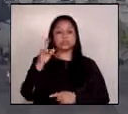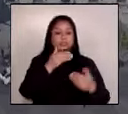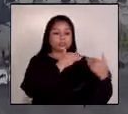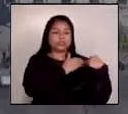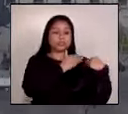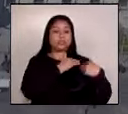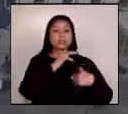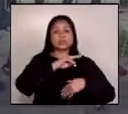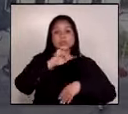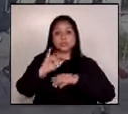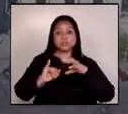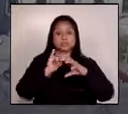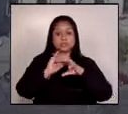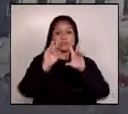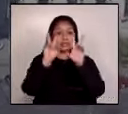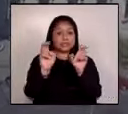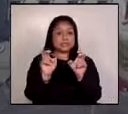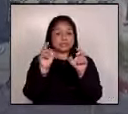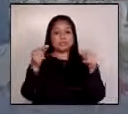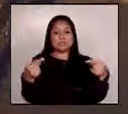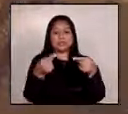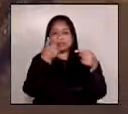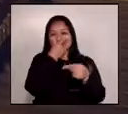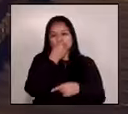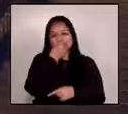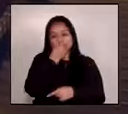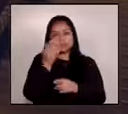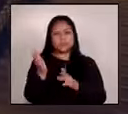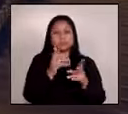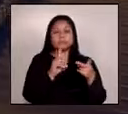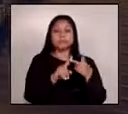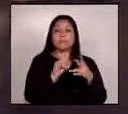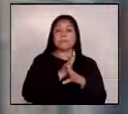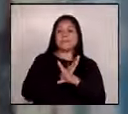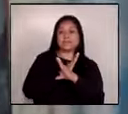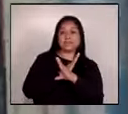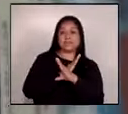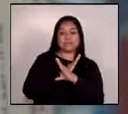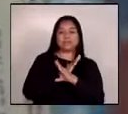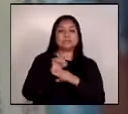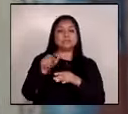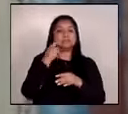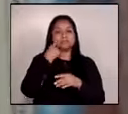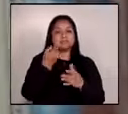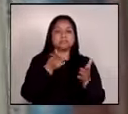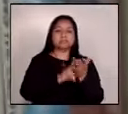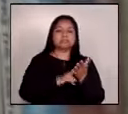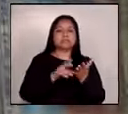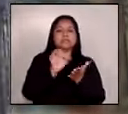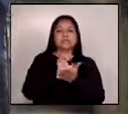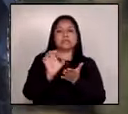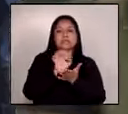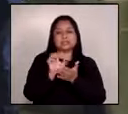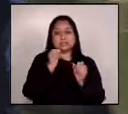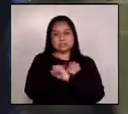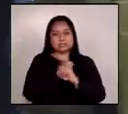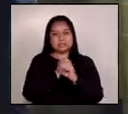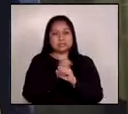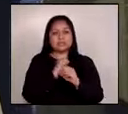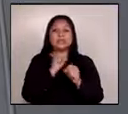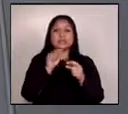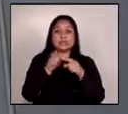internacionales en materia anticorrupción prevención implementando estrategias mecanismos y medidas